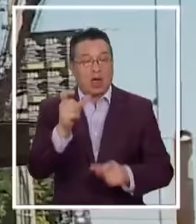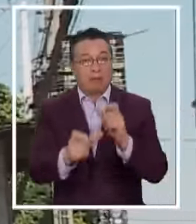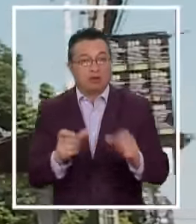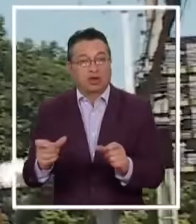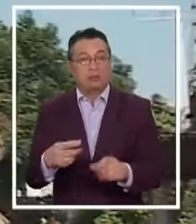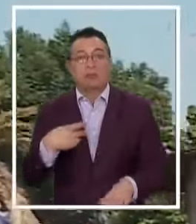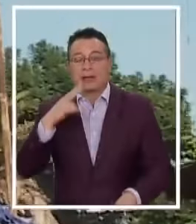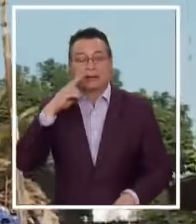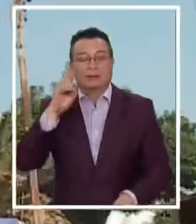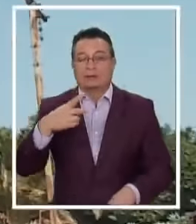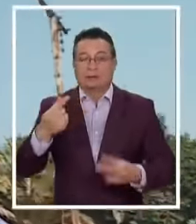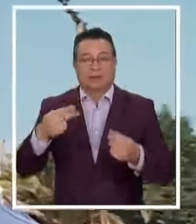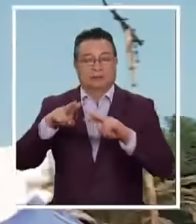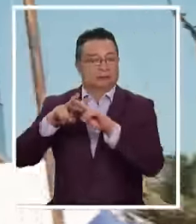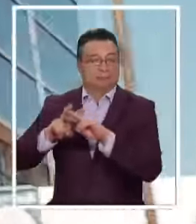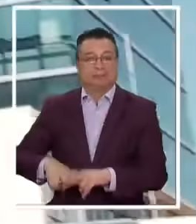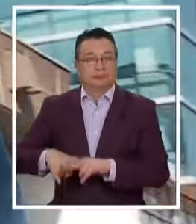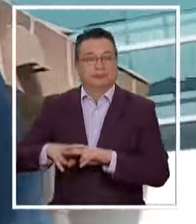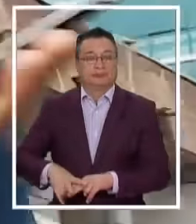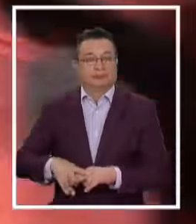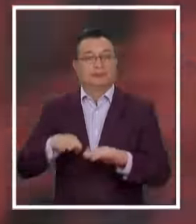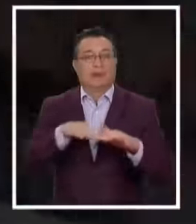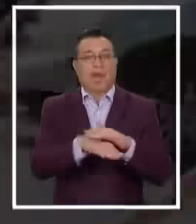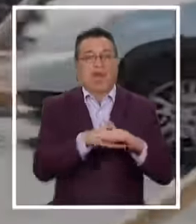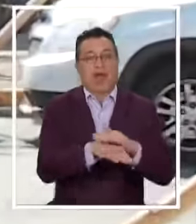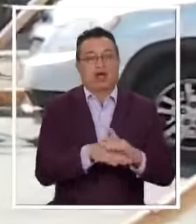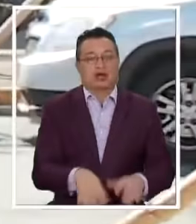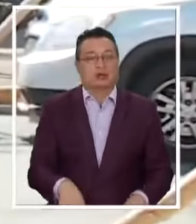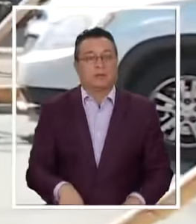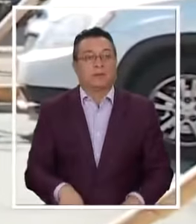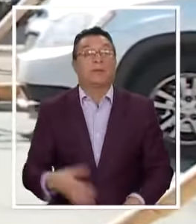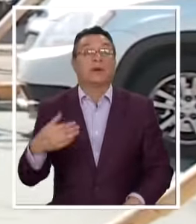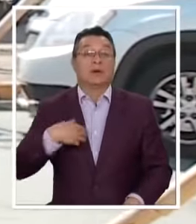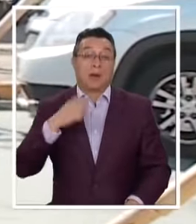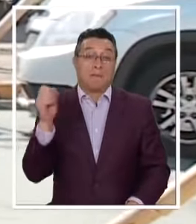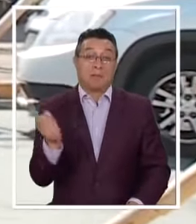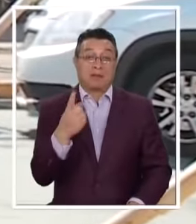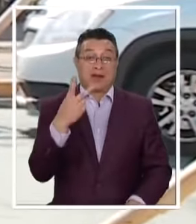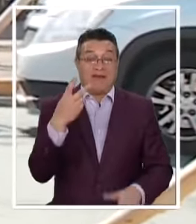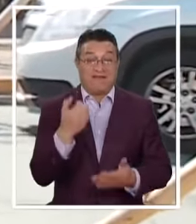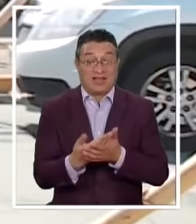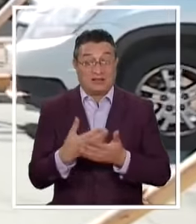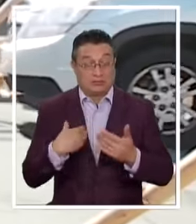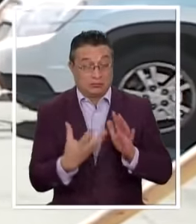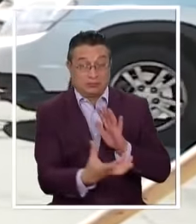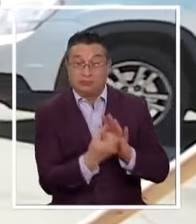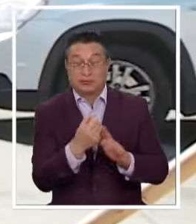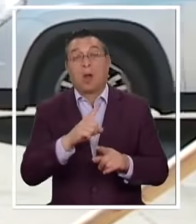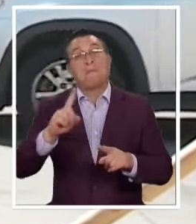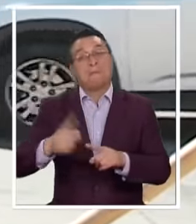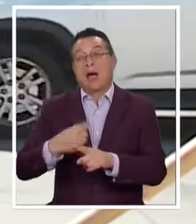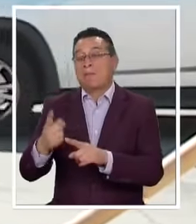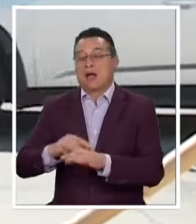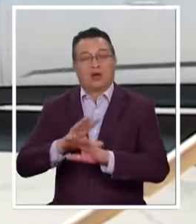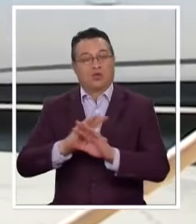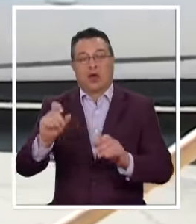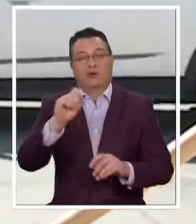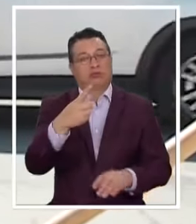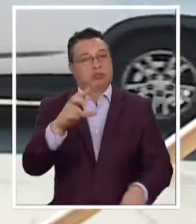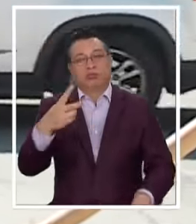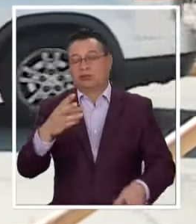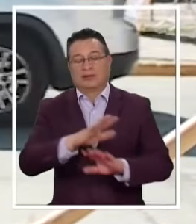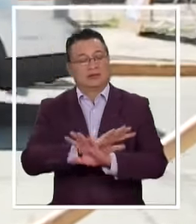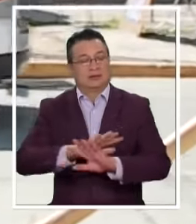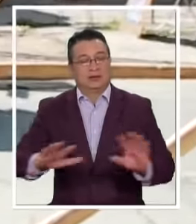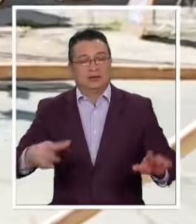Quedarían sin saldo en sus cuentas De ahorro previsional Yo saqué la primera vez Y de ahí ya no tengo más retiro No hay ni segundo, ni tercero,